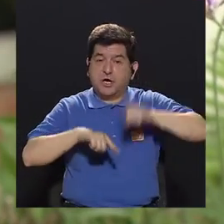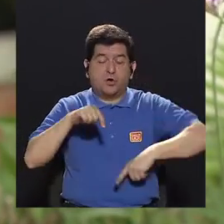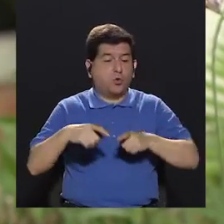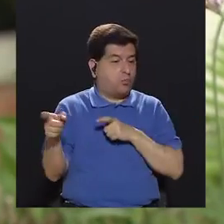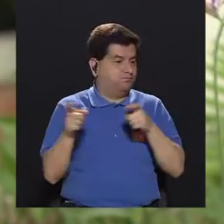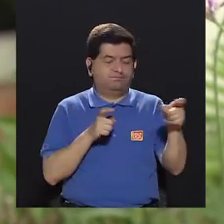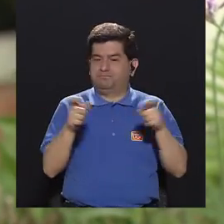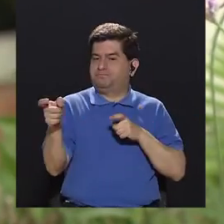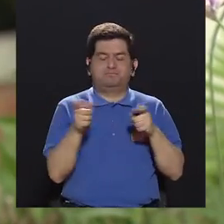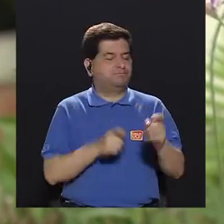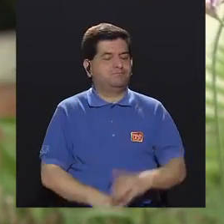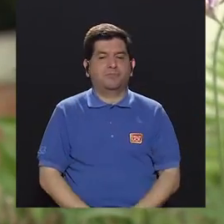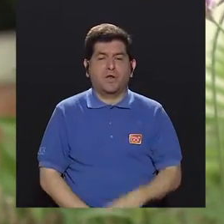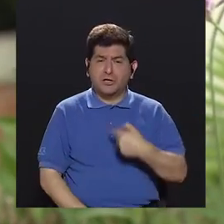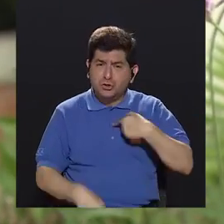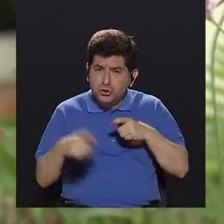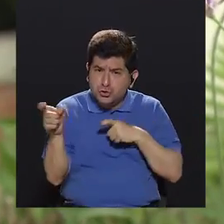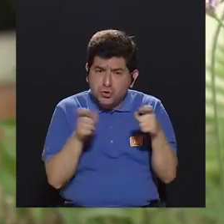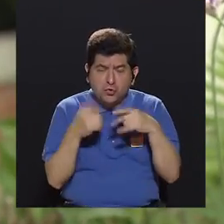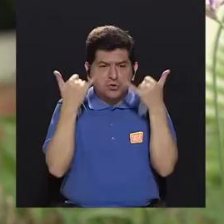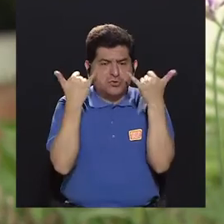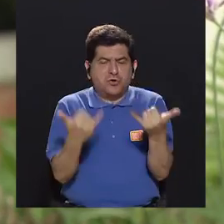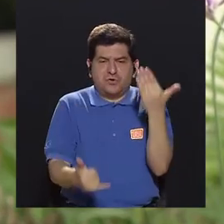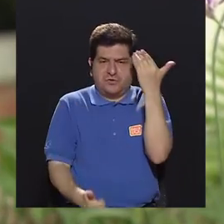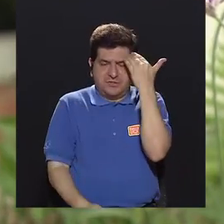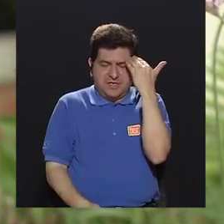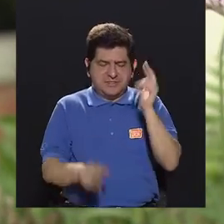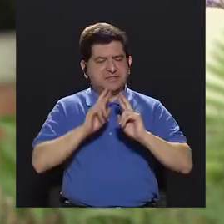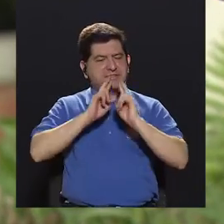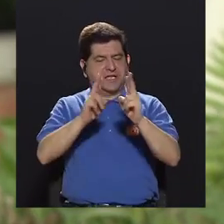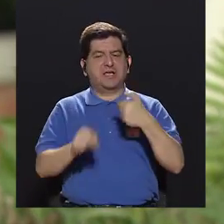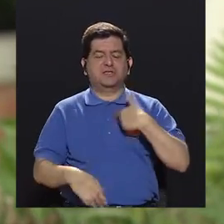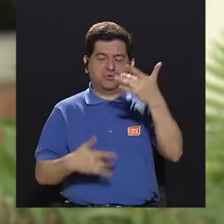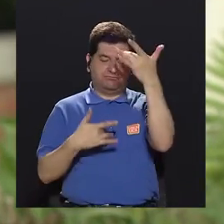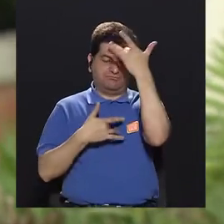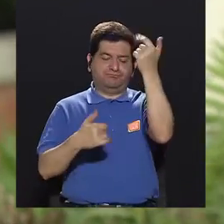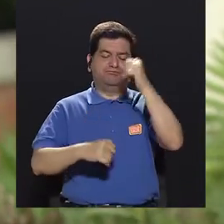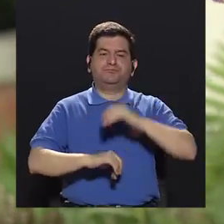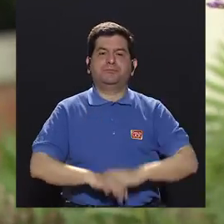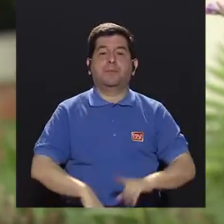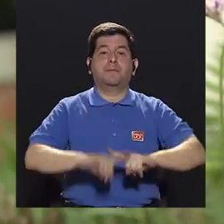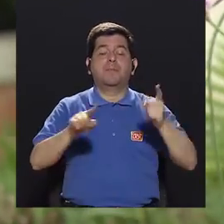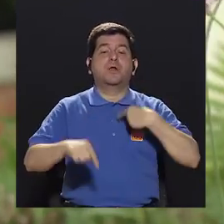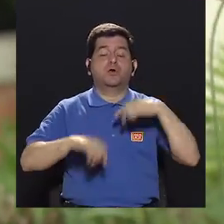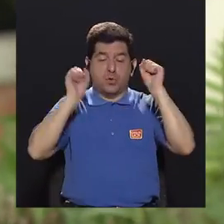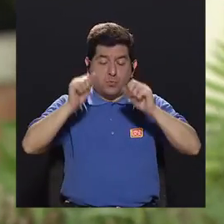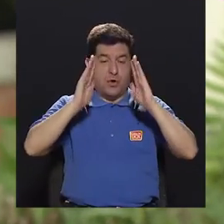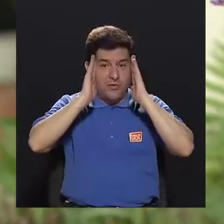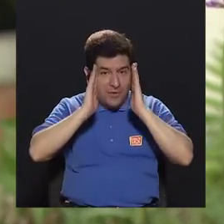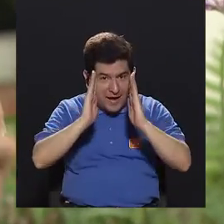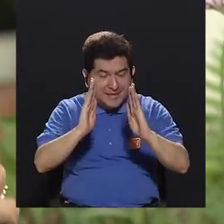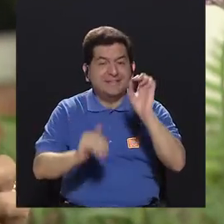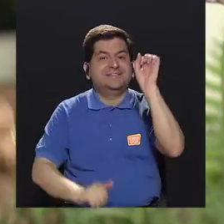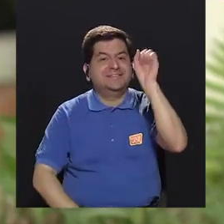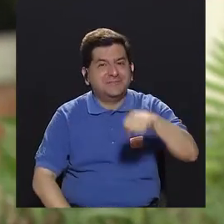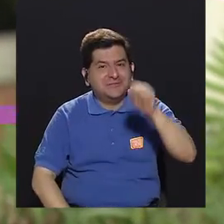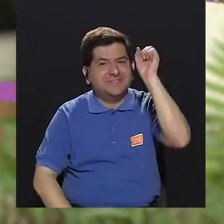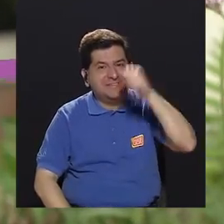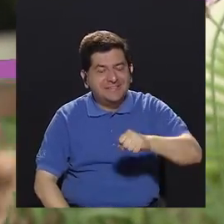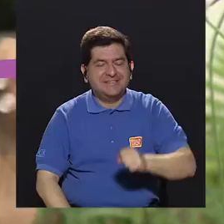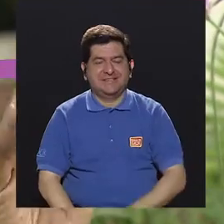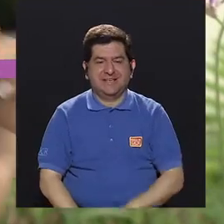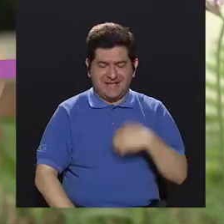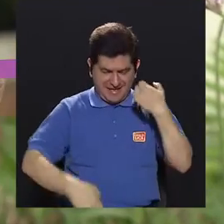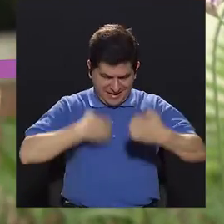pueden controlar si las controlo ya sé cuál va a ser el resultado me voy a enfermar pero las puedo atender eso sí hay que